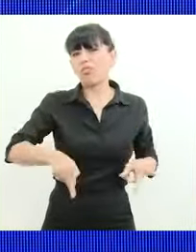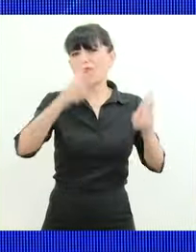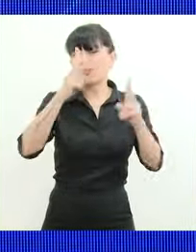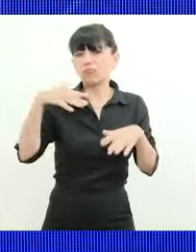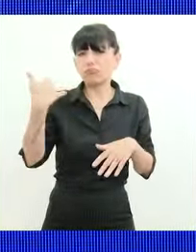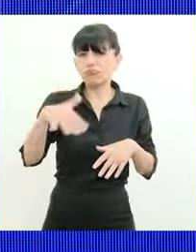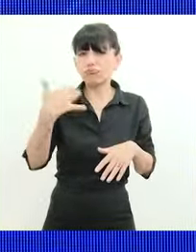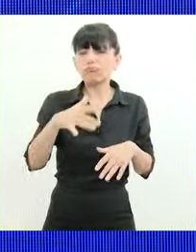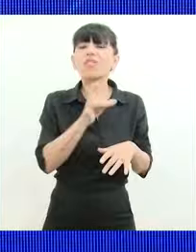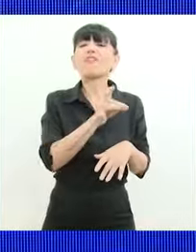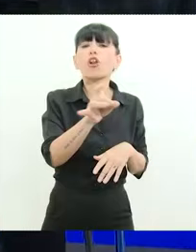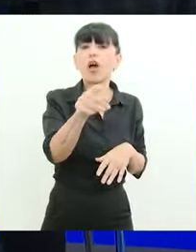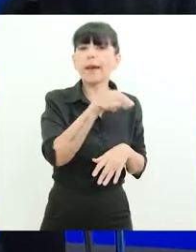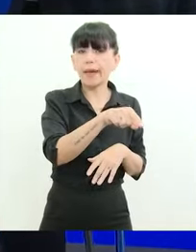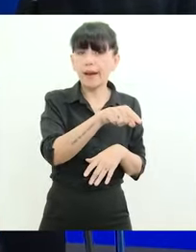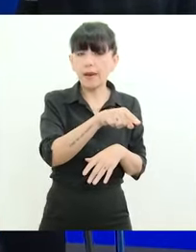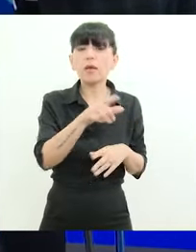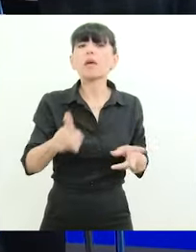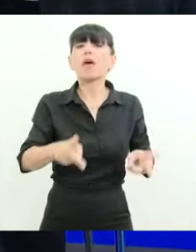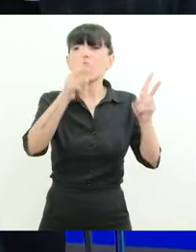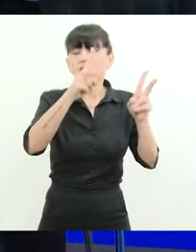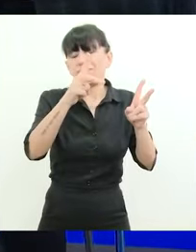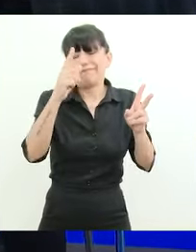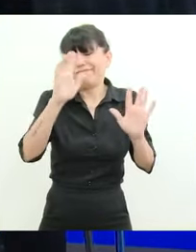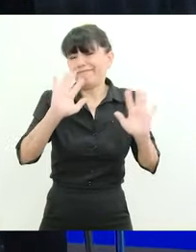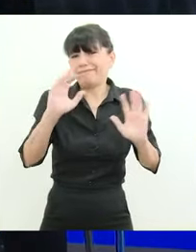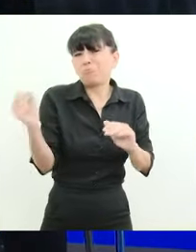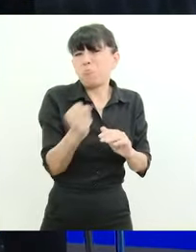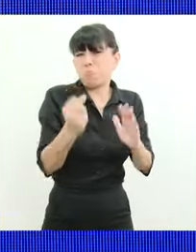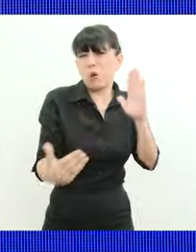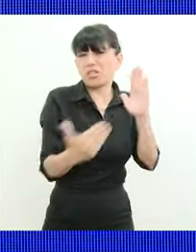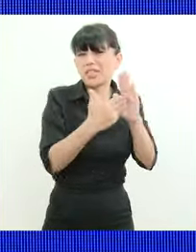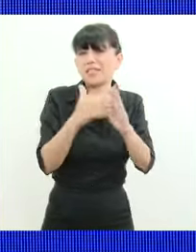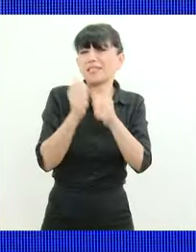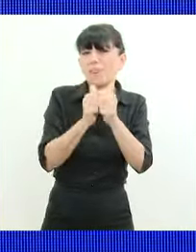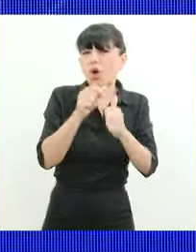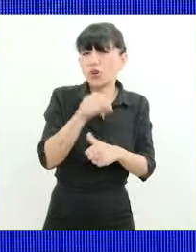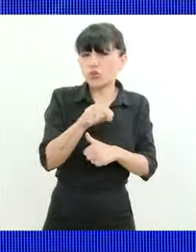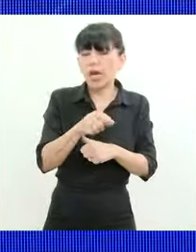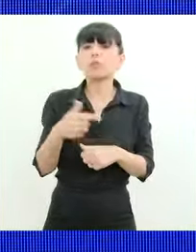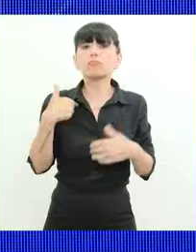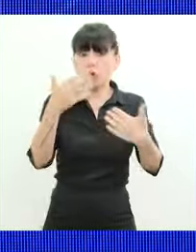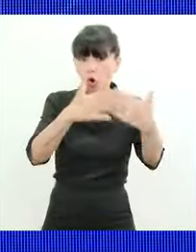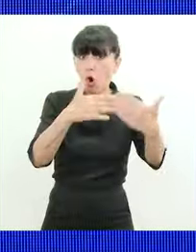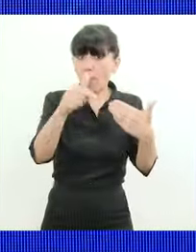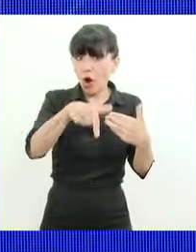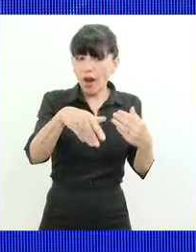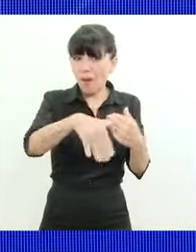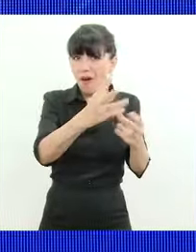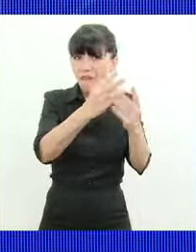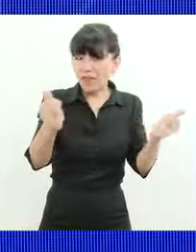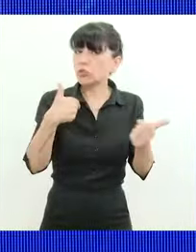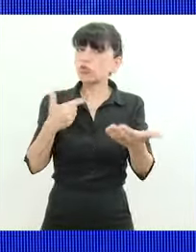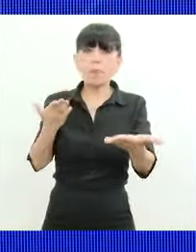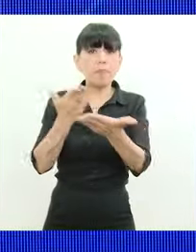el ferrocarril que es un edificio emblema para la ciudad de Rosario estoy terminando la obra porque se la pedí